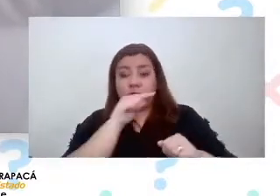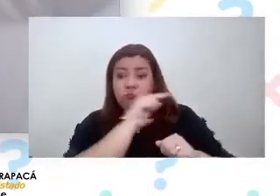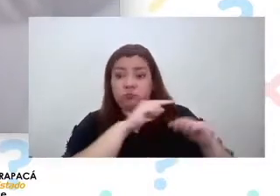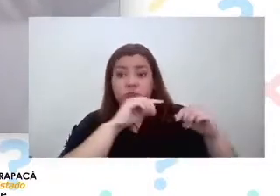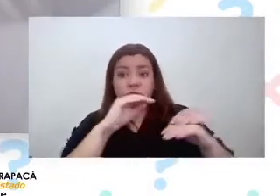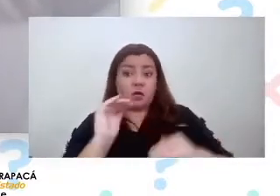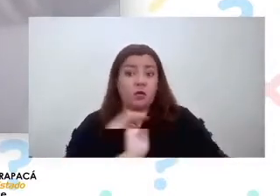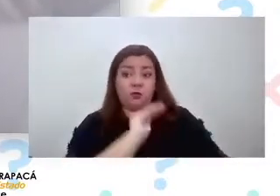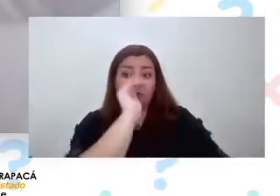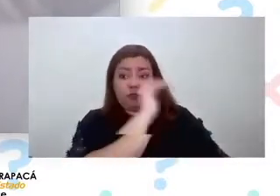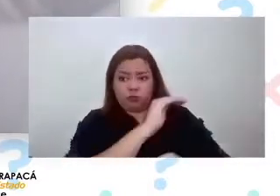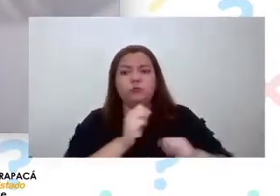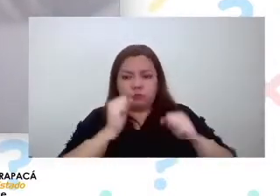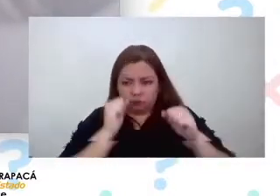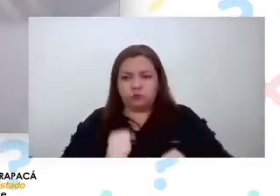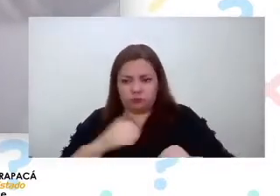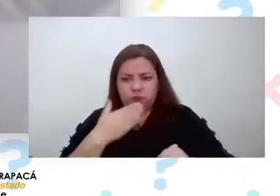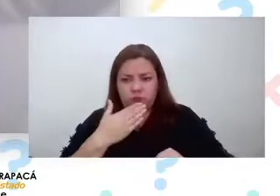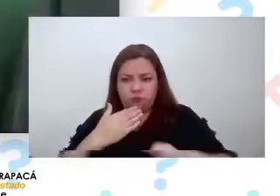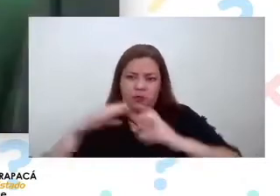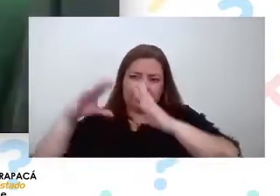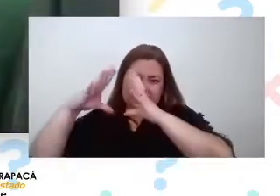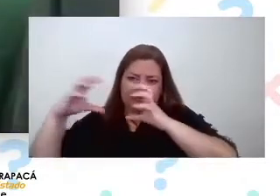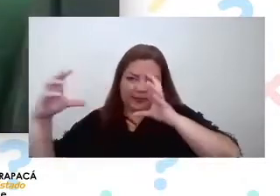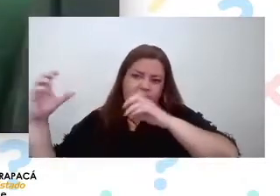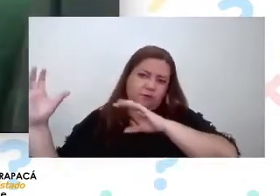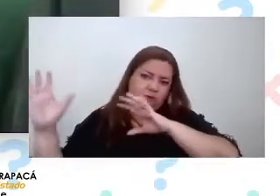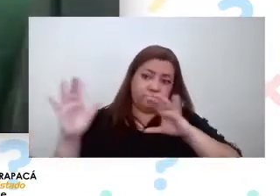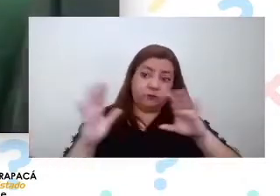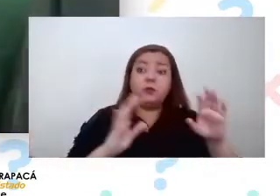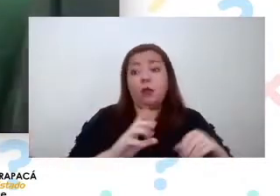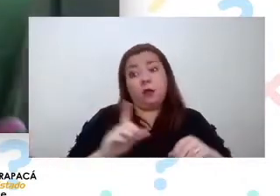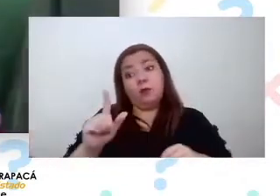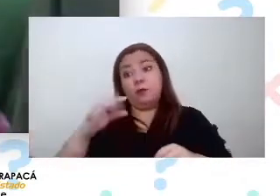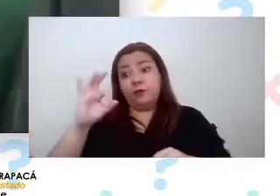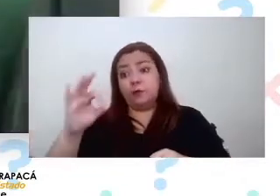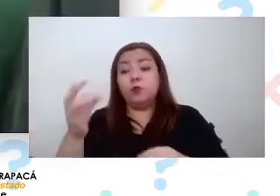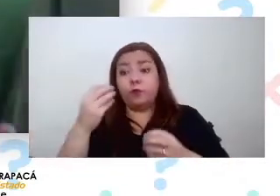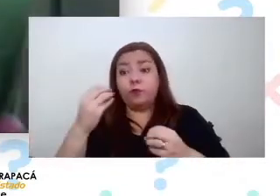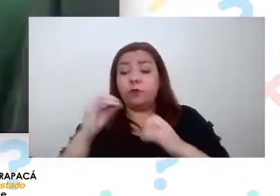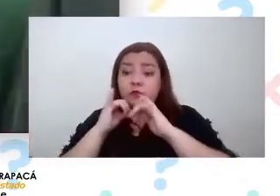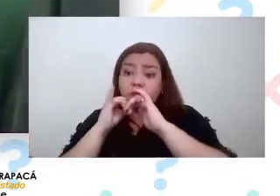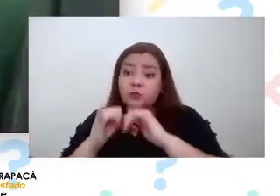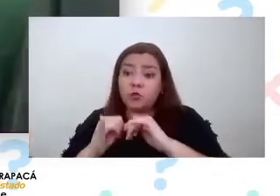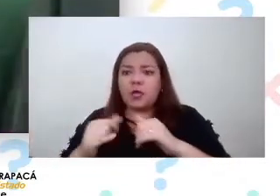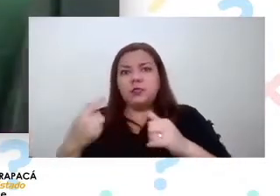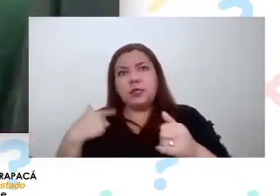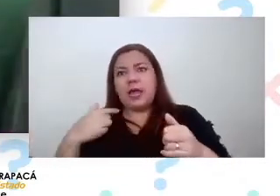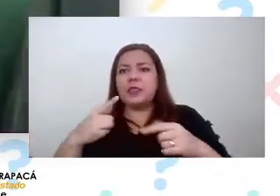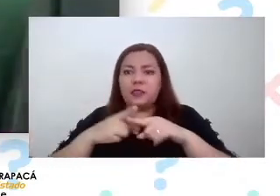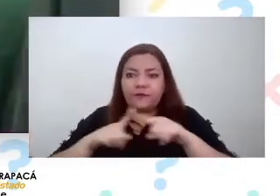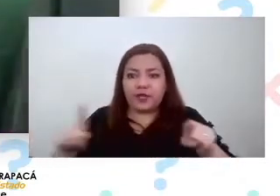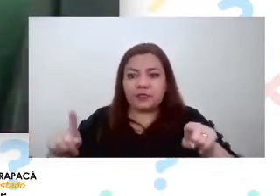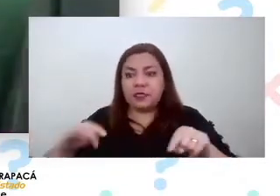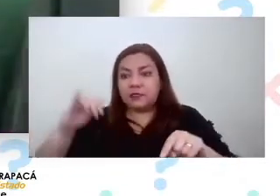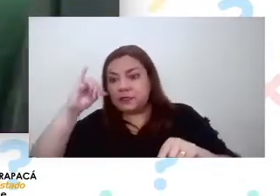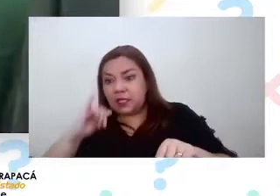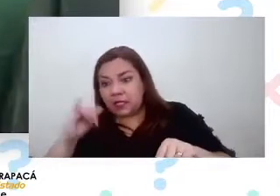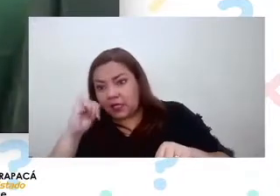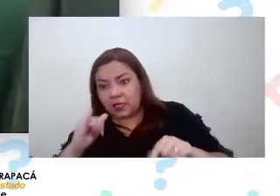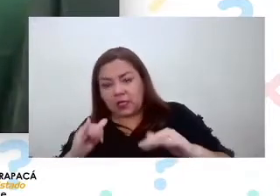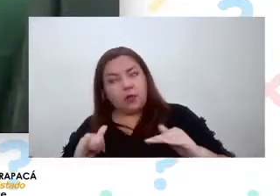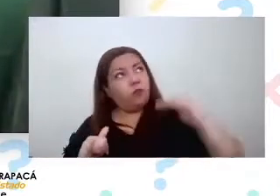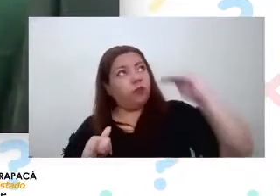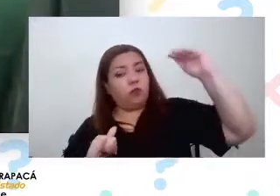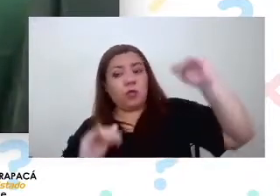de la niebla perfecto buena referencia en realidad es como la diferencia entre Quique y alto auspicio viene siendo la